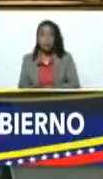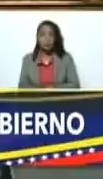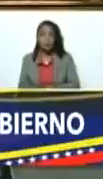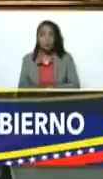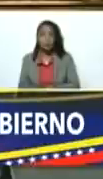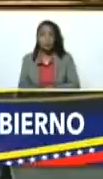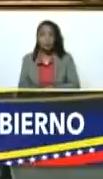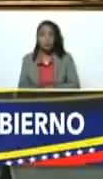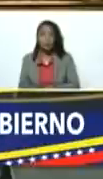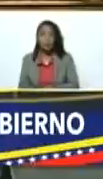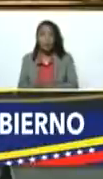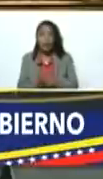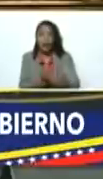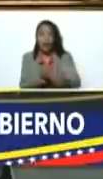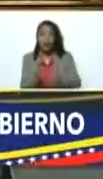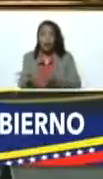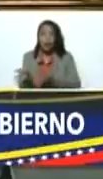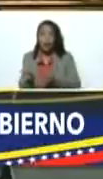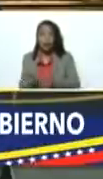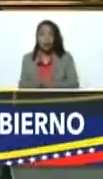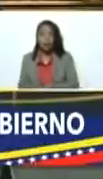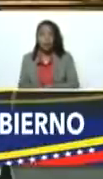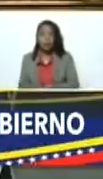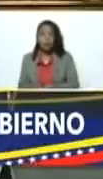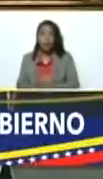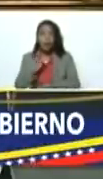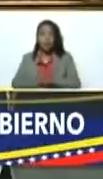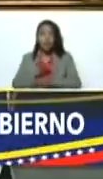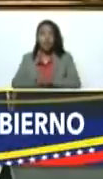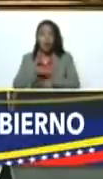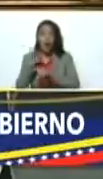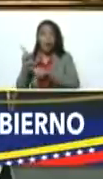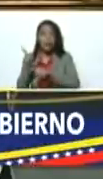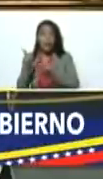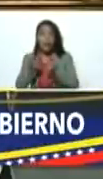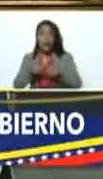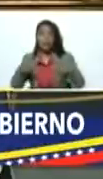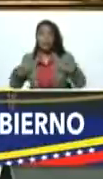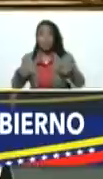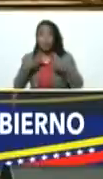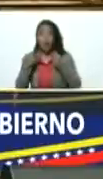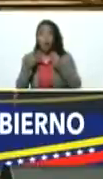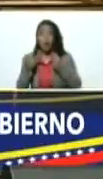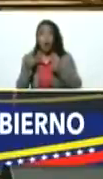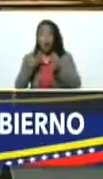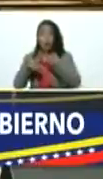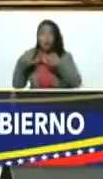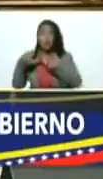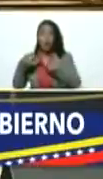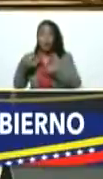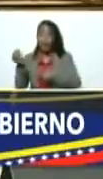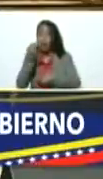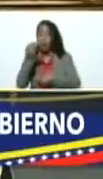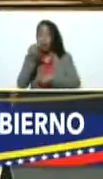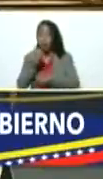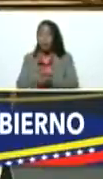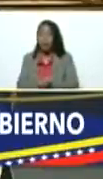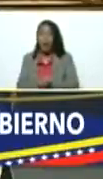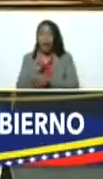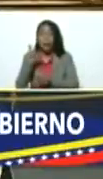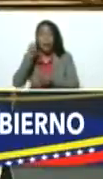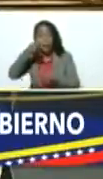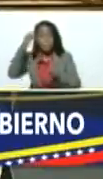es un ganar ganar porque de ese crecimiento económico comercial del consumo viene el